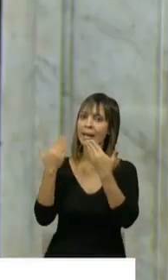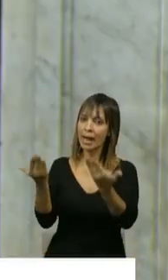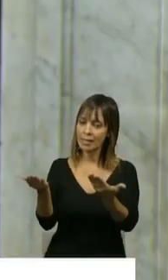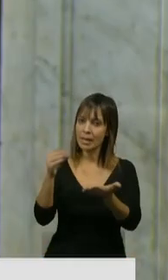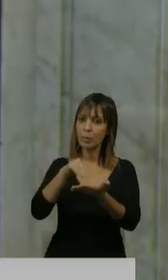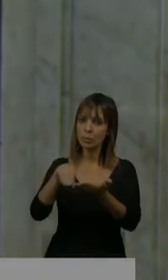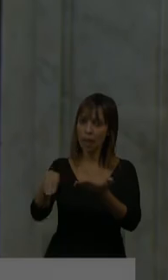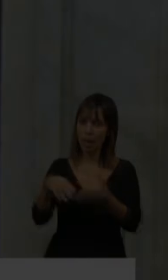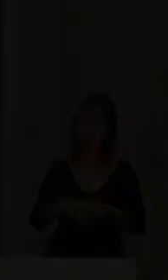Ricardo Huelvach gracias gracias gracias